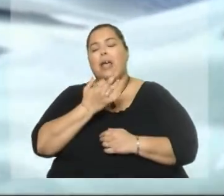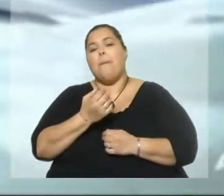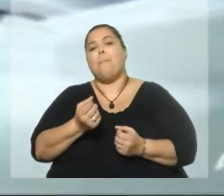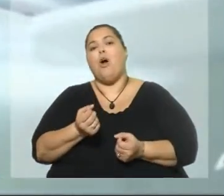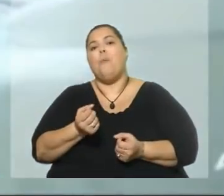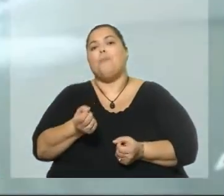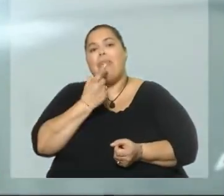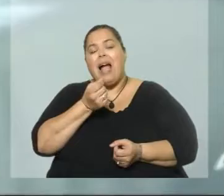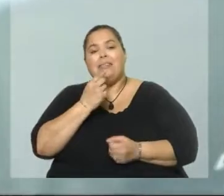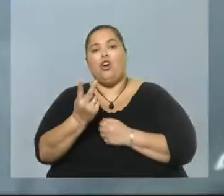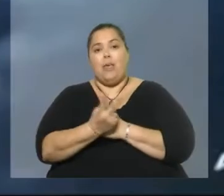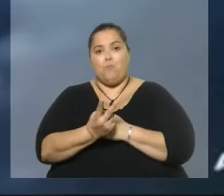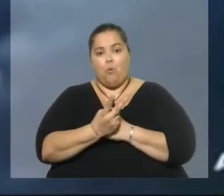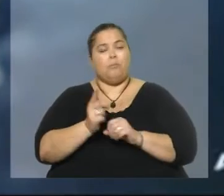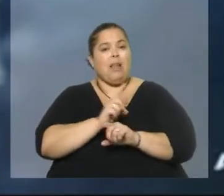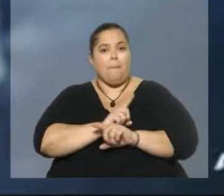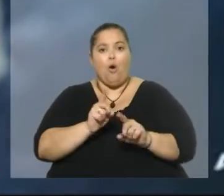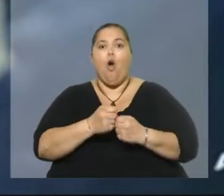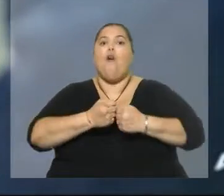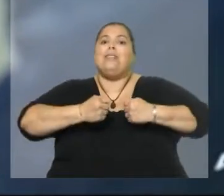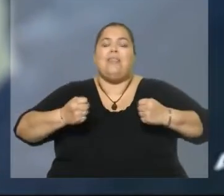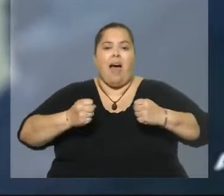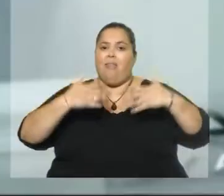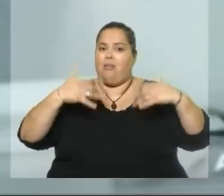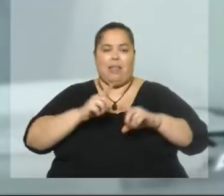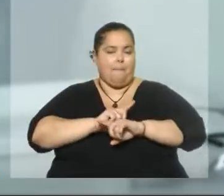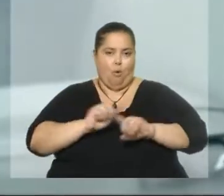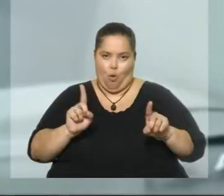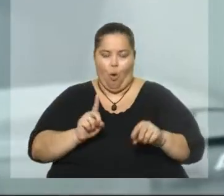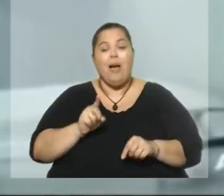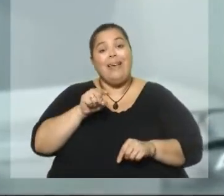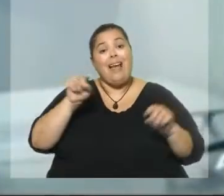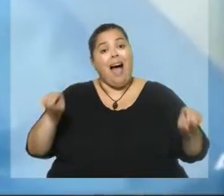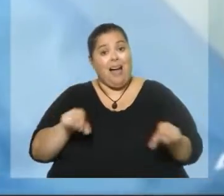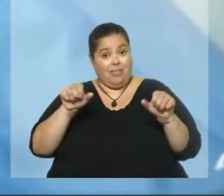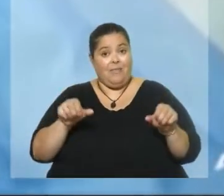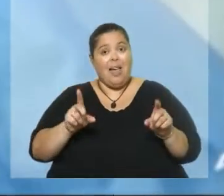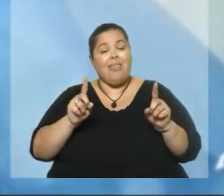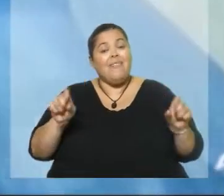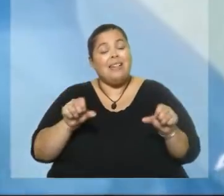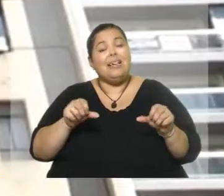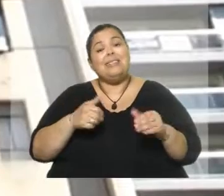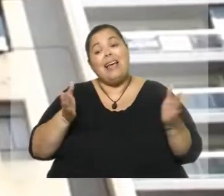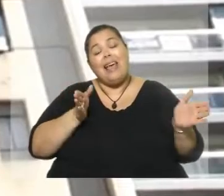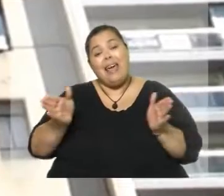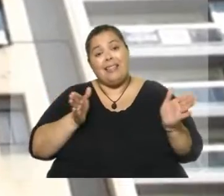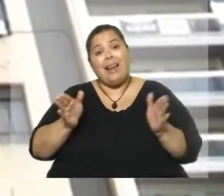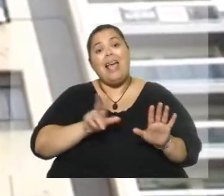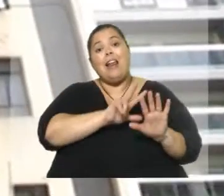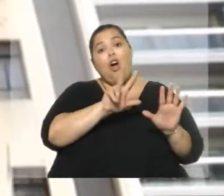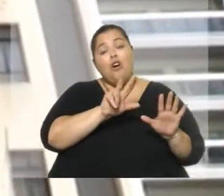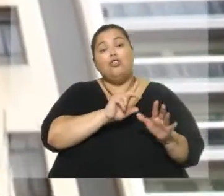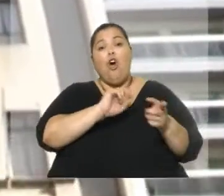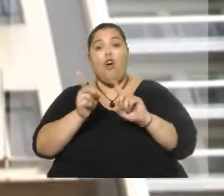inmunosupresora, ni deben presentar obesidad mórbida. La actividad se realizará entre el 8 y el 11 de noviembre desde las 13 a las